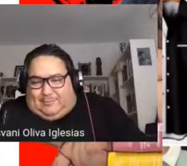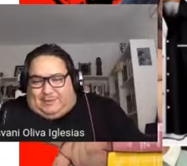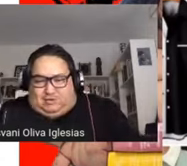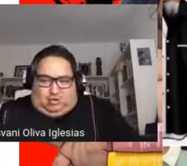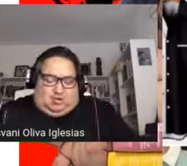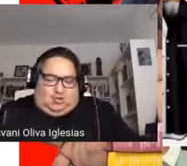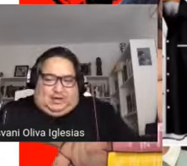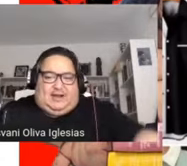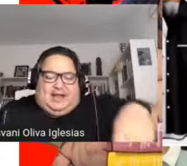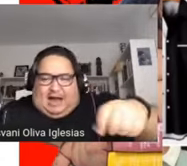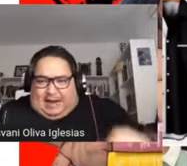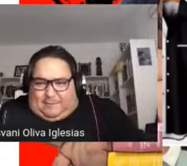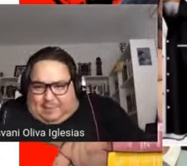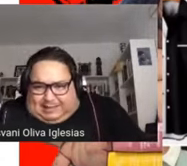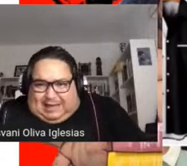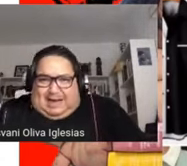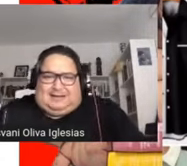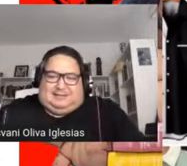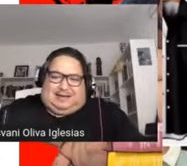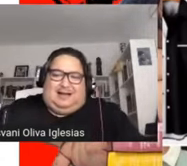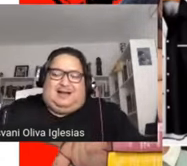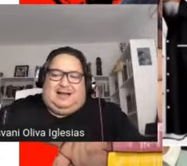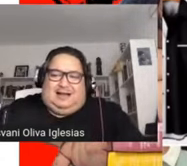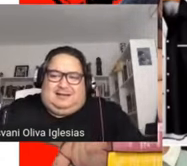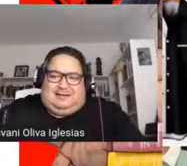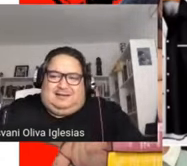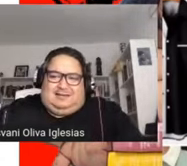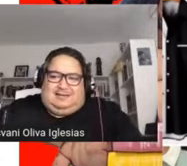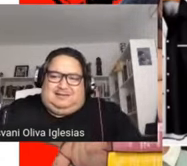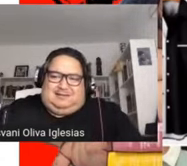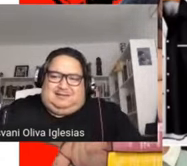a las intervenciones, a las matanzas,